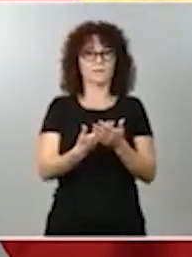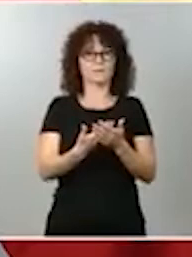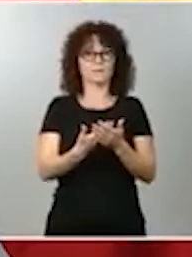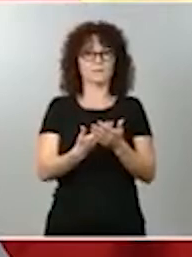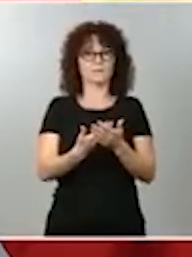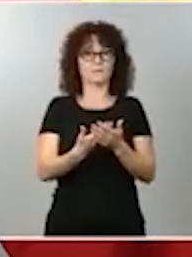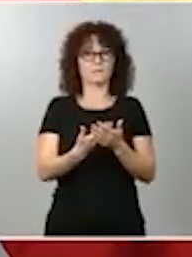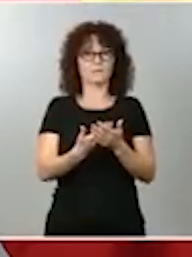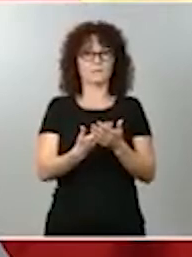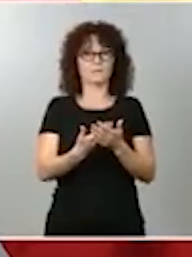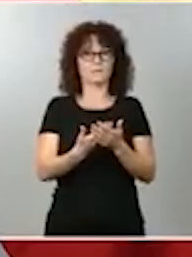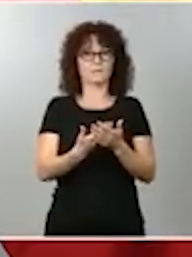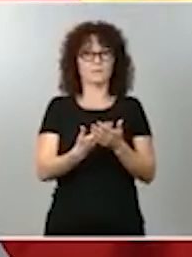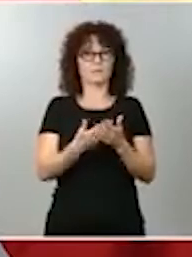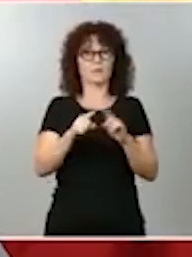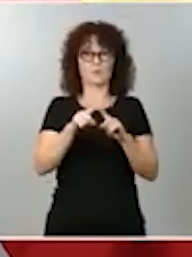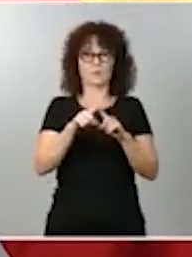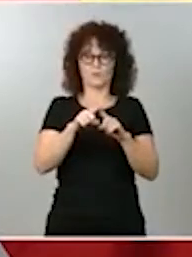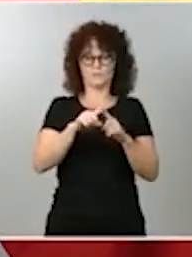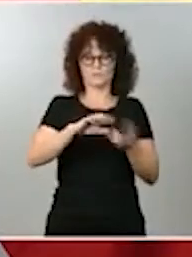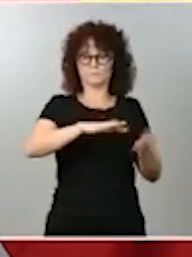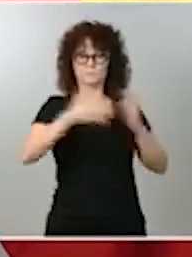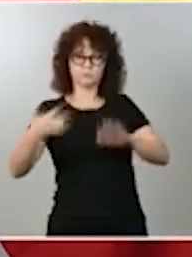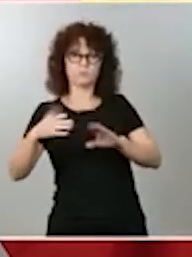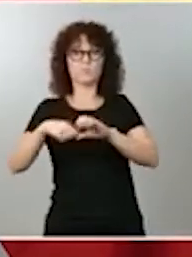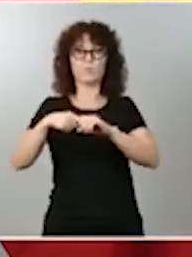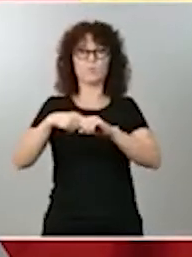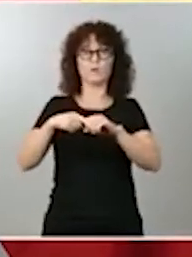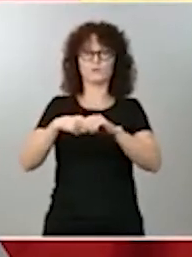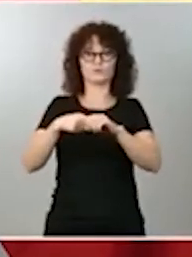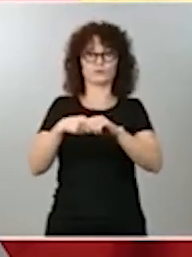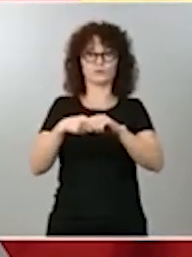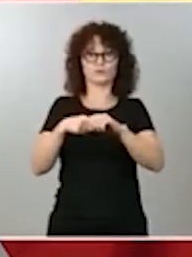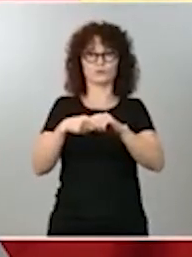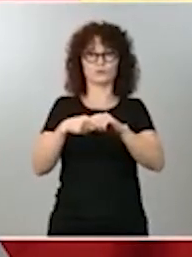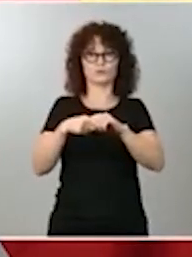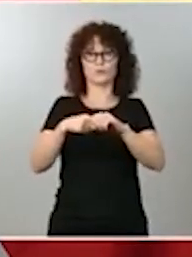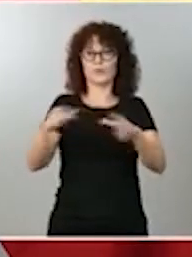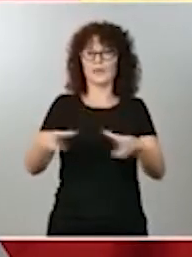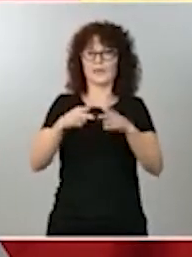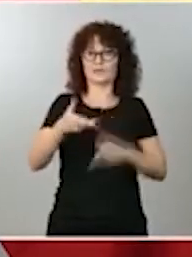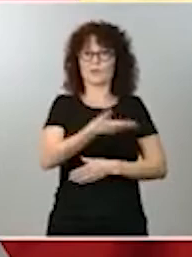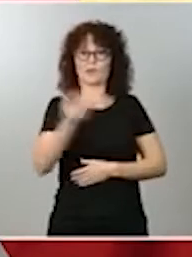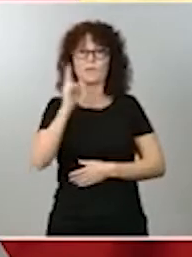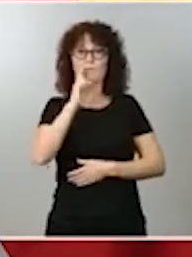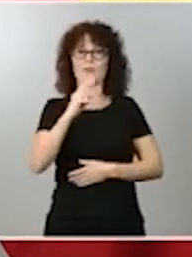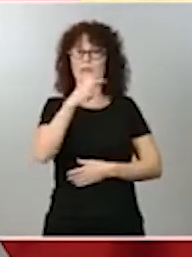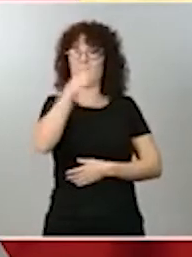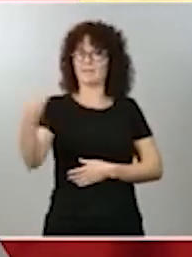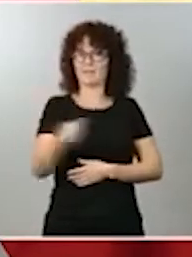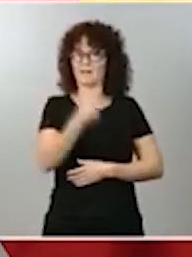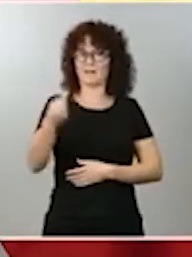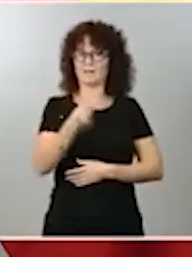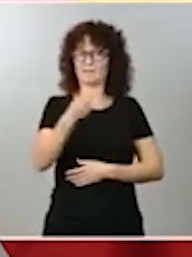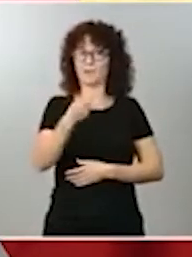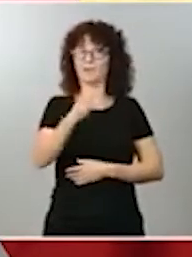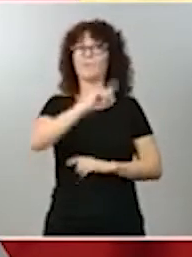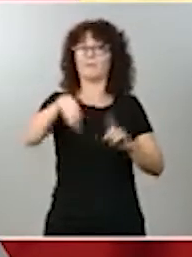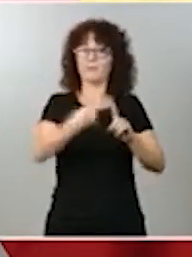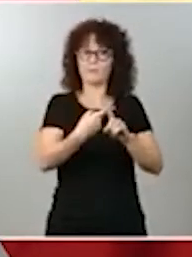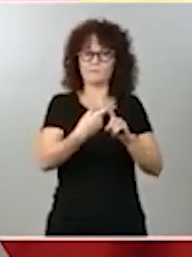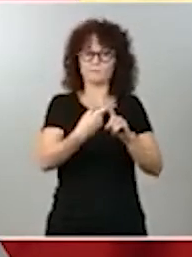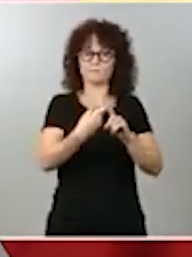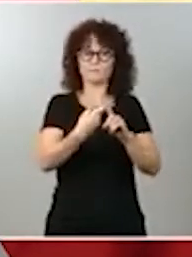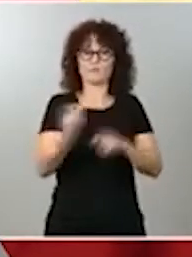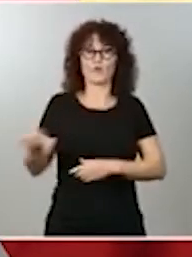valorados en el conjunto de la sociedad y, además, los que peores retribuciones tienen. Y